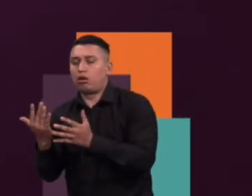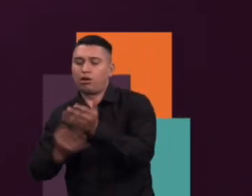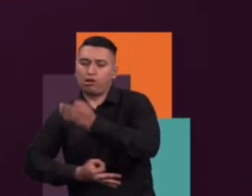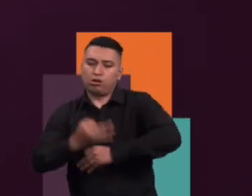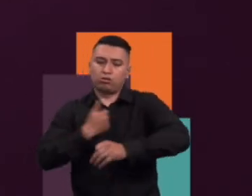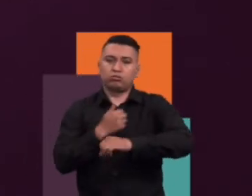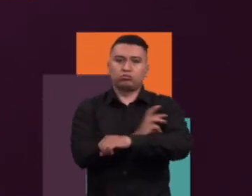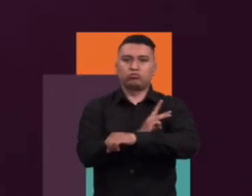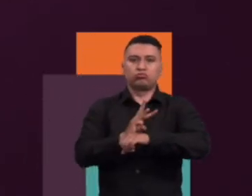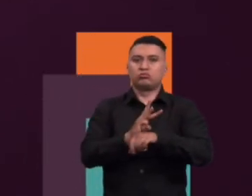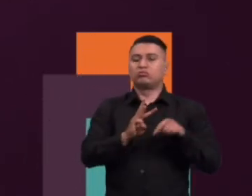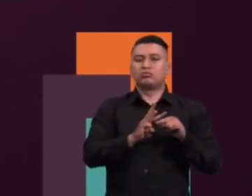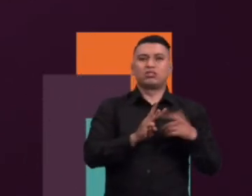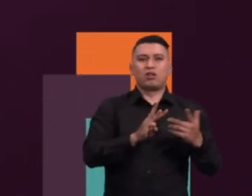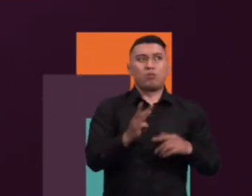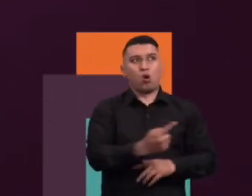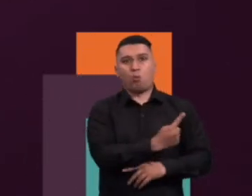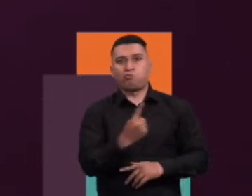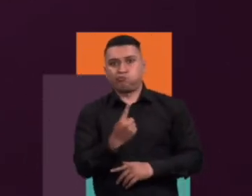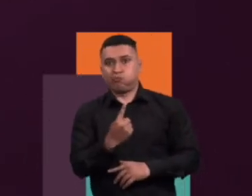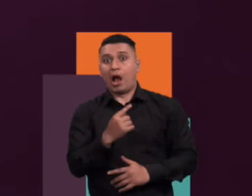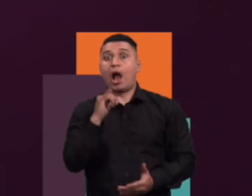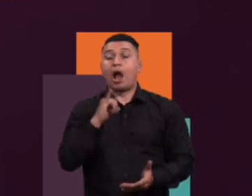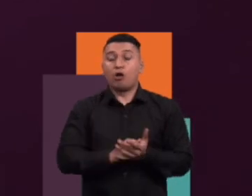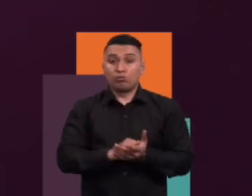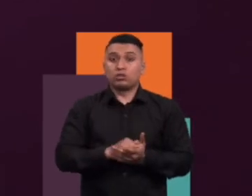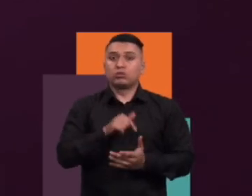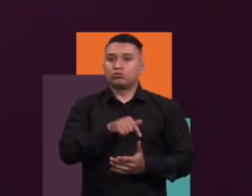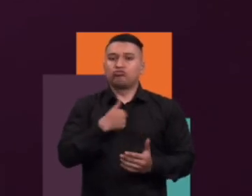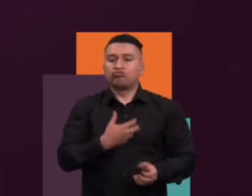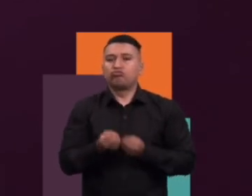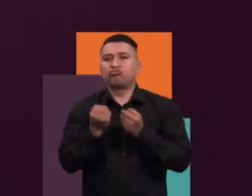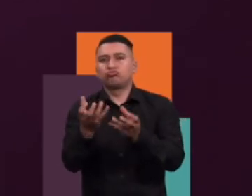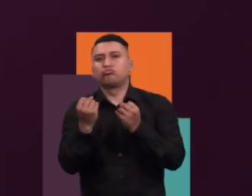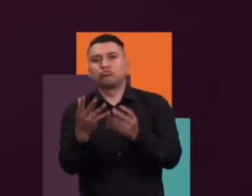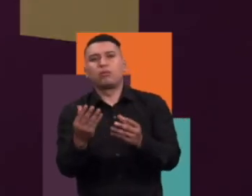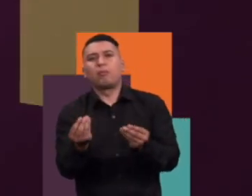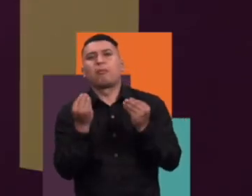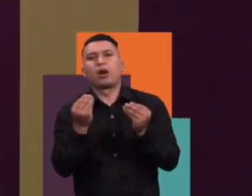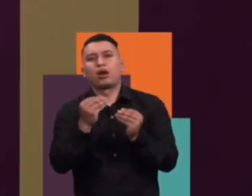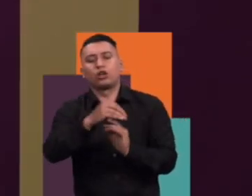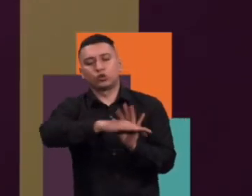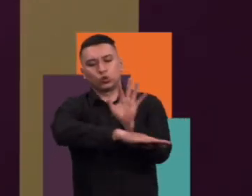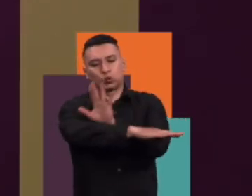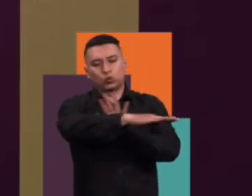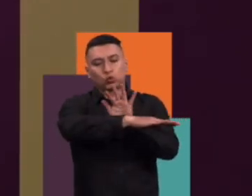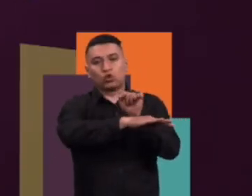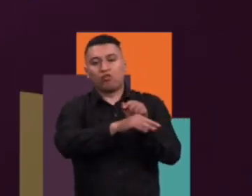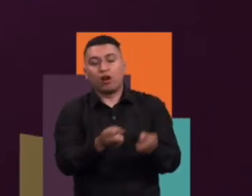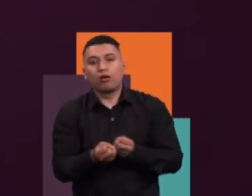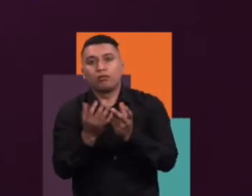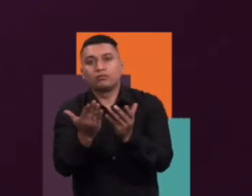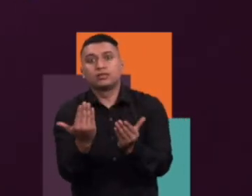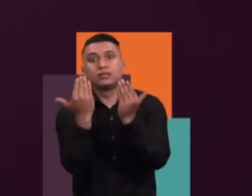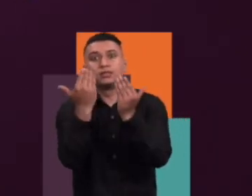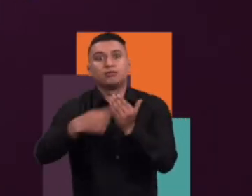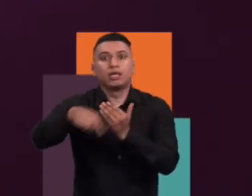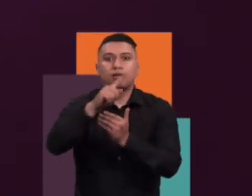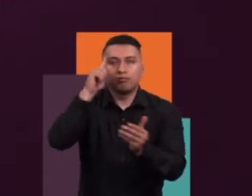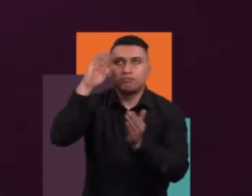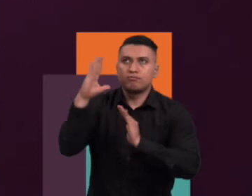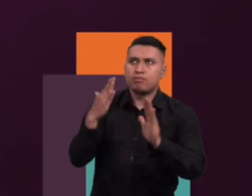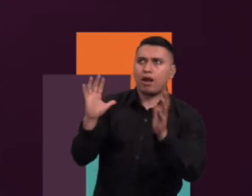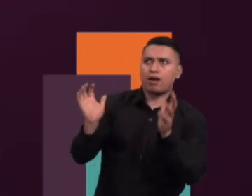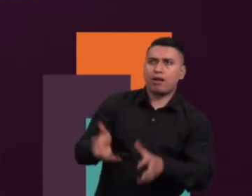me encuentro a través de mi página web www.digiclase.com ofreciendo gratuitamente un software en pro de la planeación de